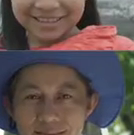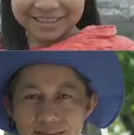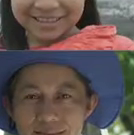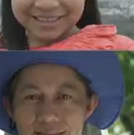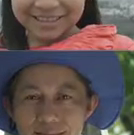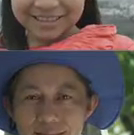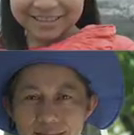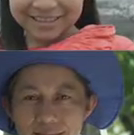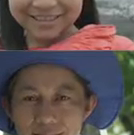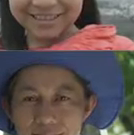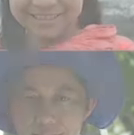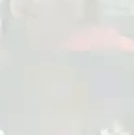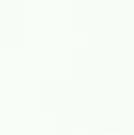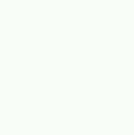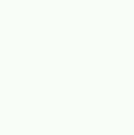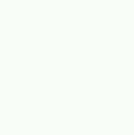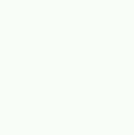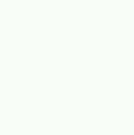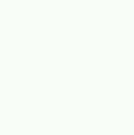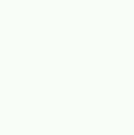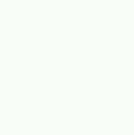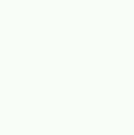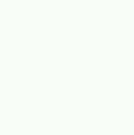juntos lo venceremos.